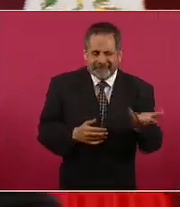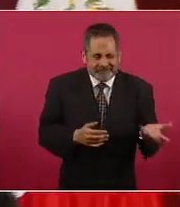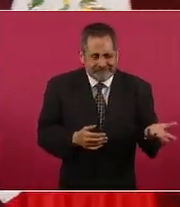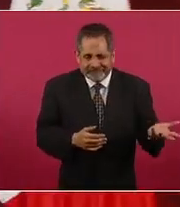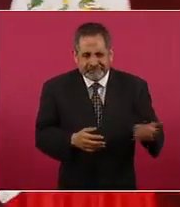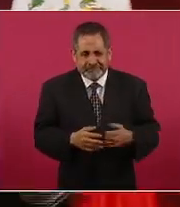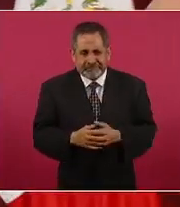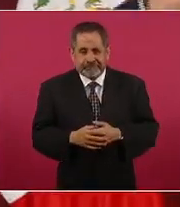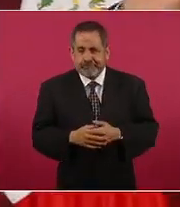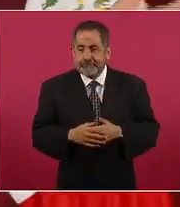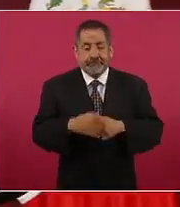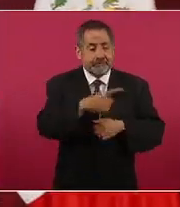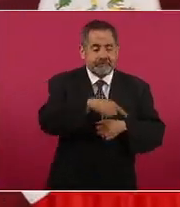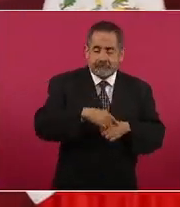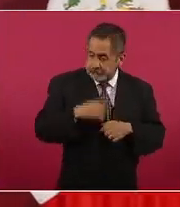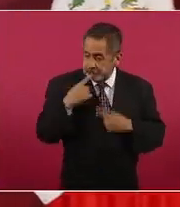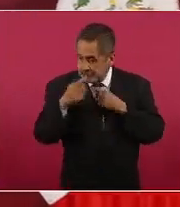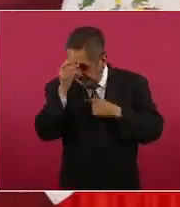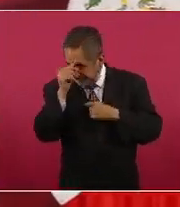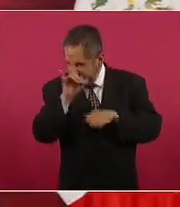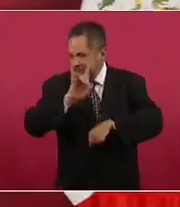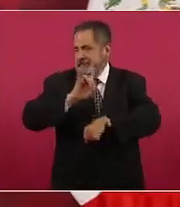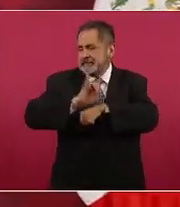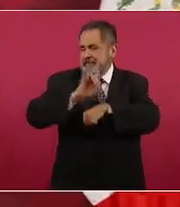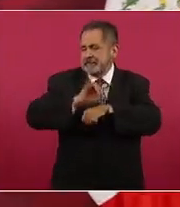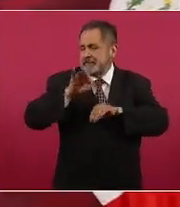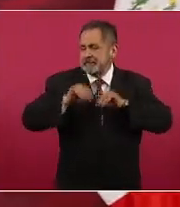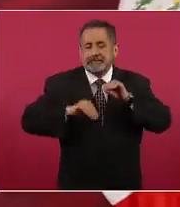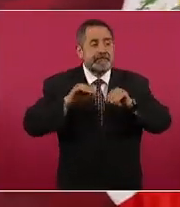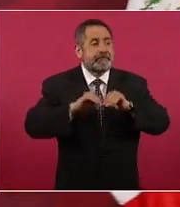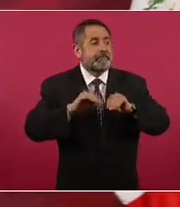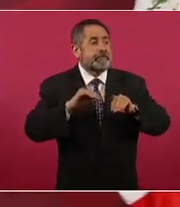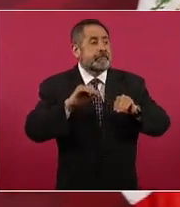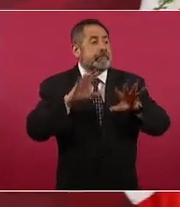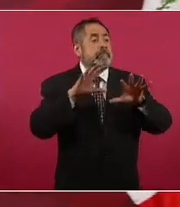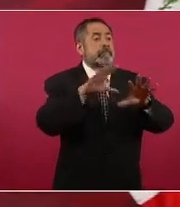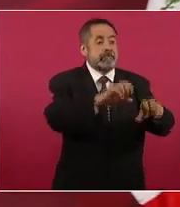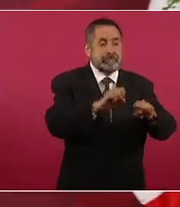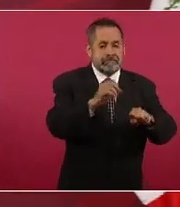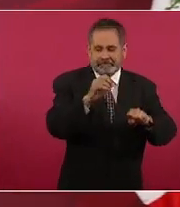hacer montajes con los medios de información